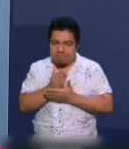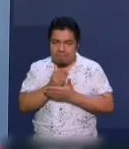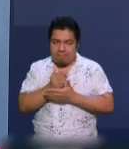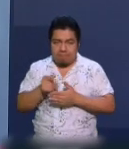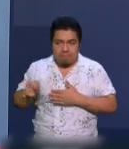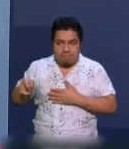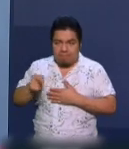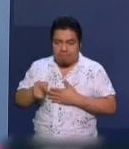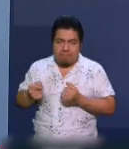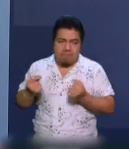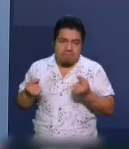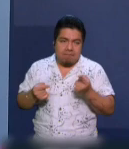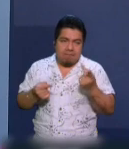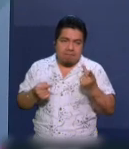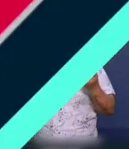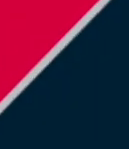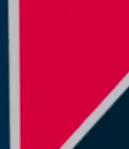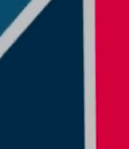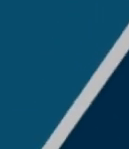embargo, siguen saliendo.